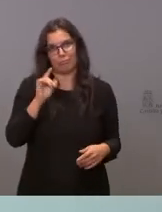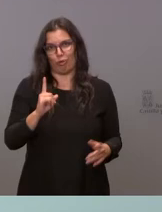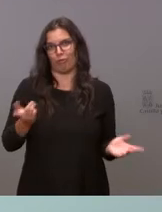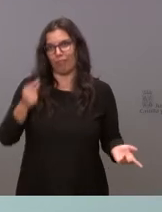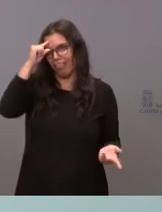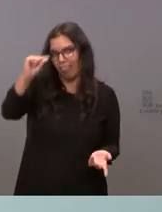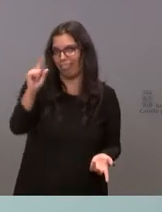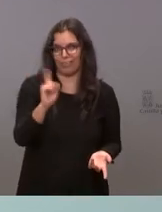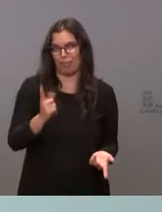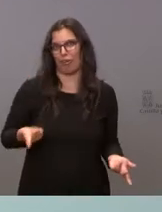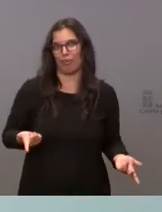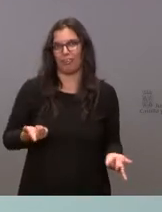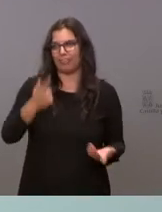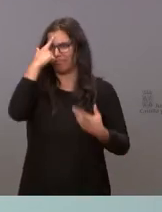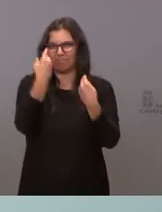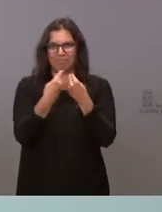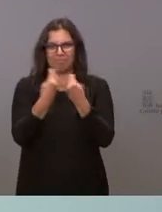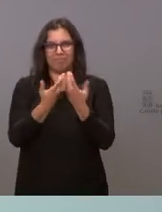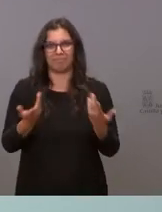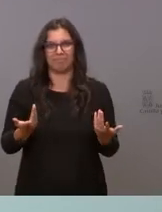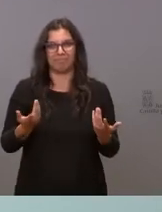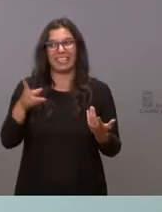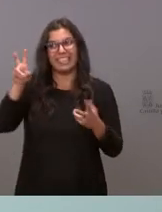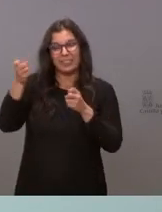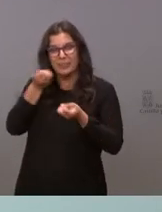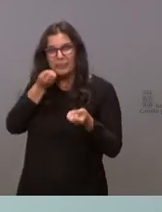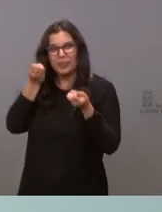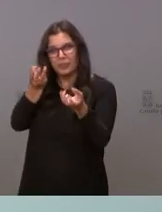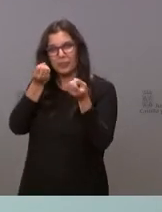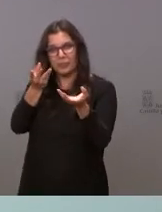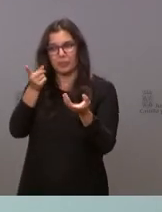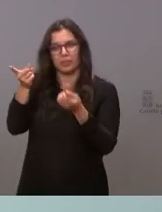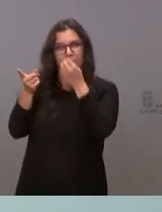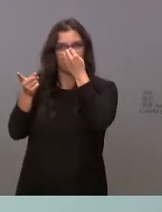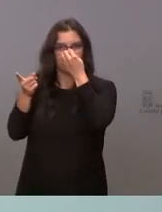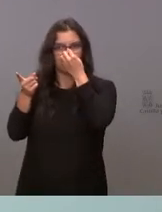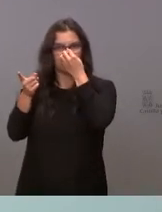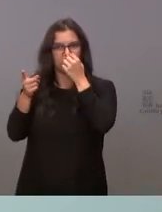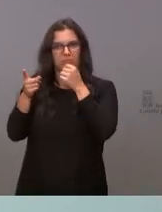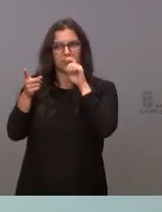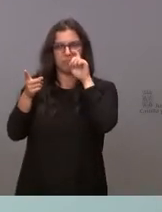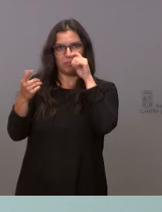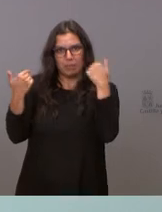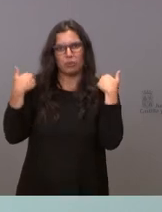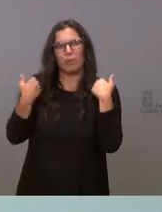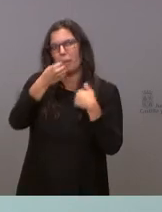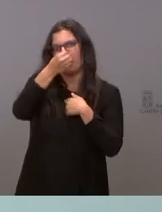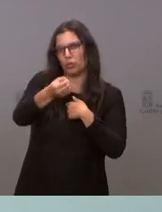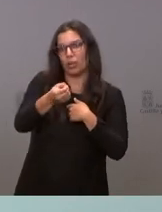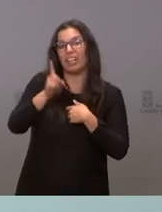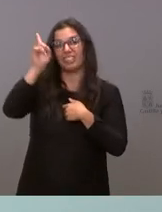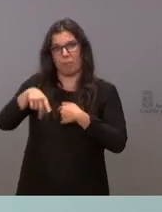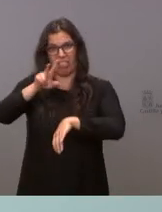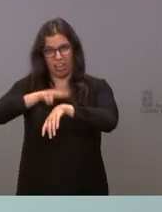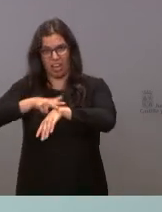Es incomprensible. He de decir que este tipo de declaraciones y de preguntas por parte de responsables del Partido Socialista y del delegado del gobierno